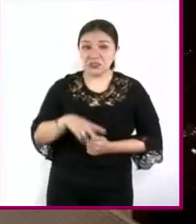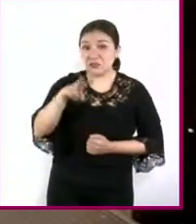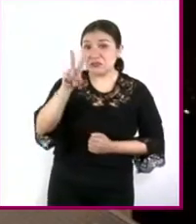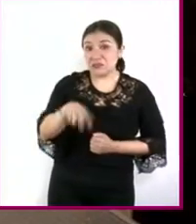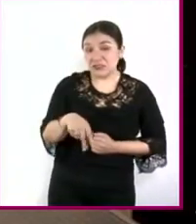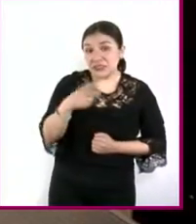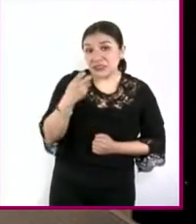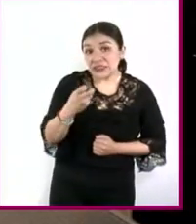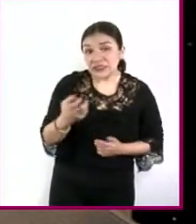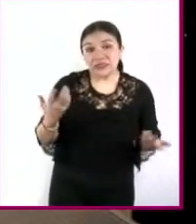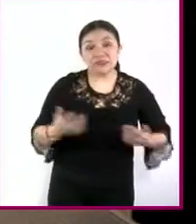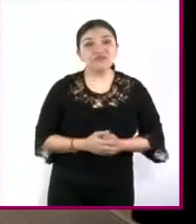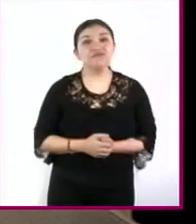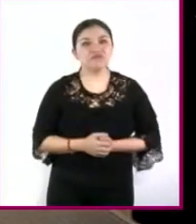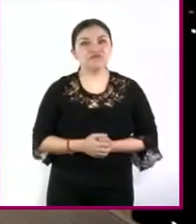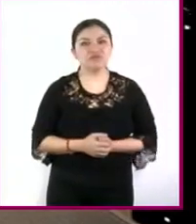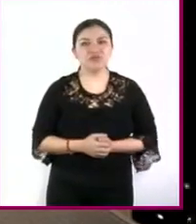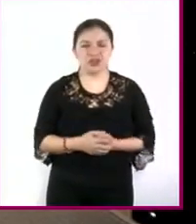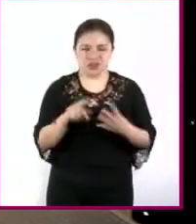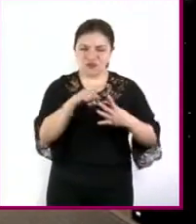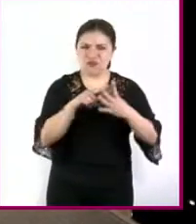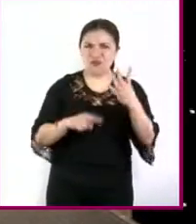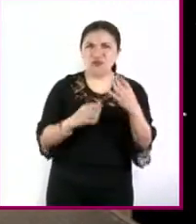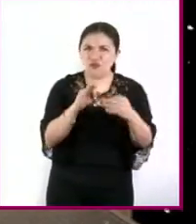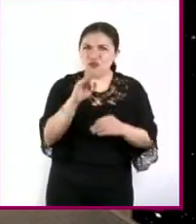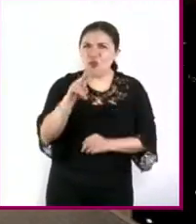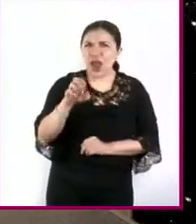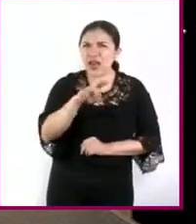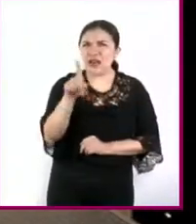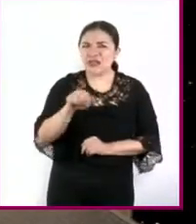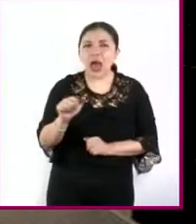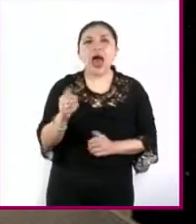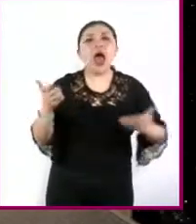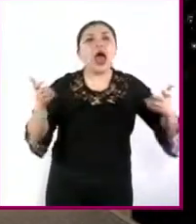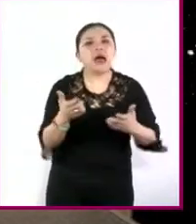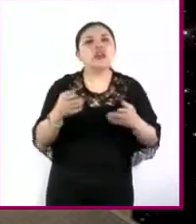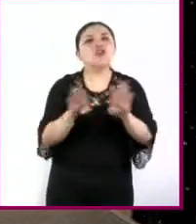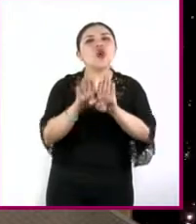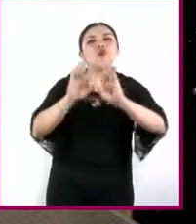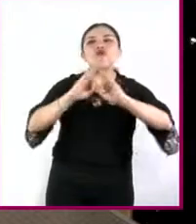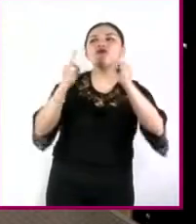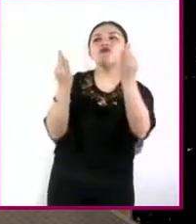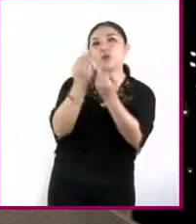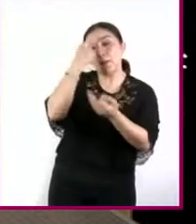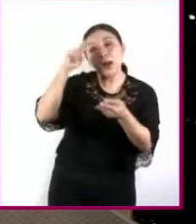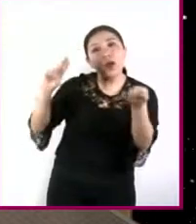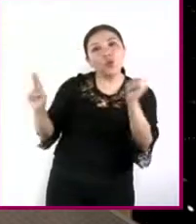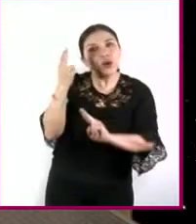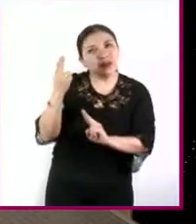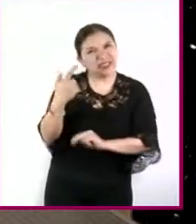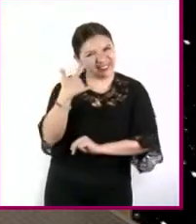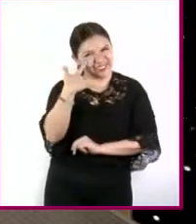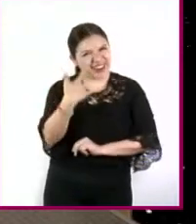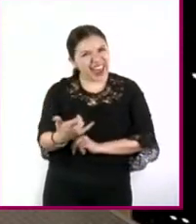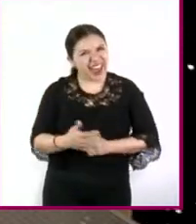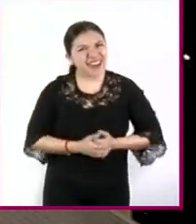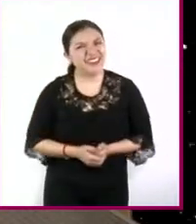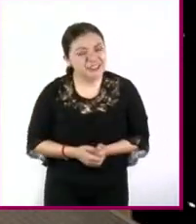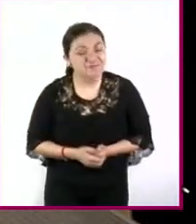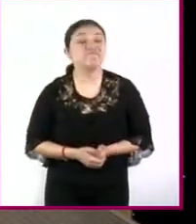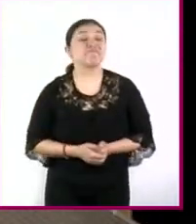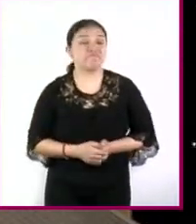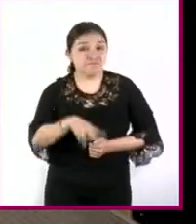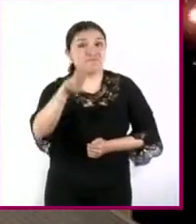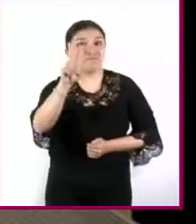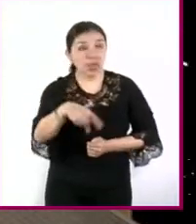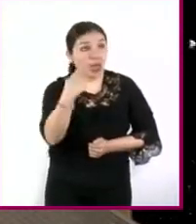estas fuerzas son lo que dan forma al universo quien lo diría no me mo si matí todo